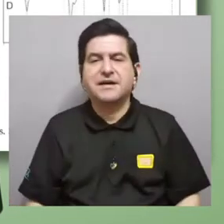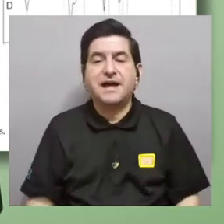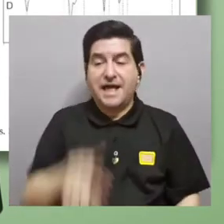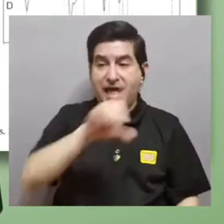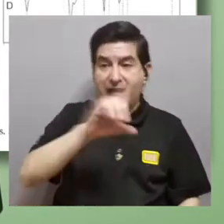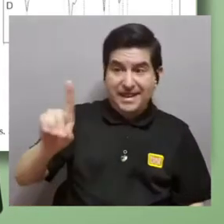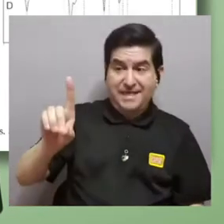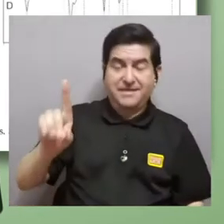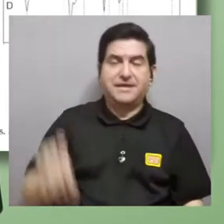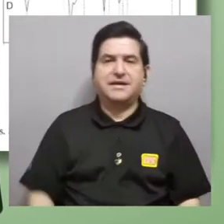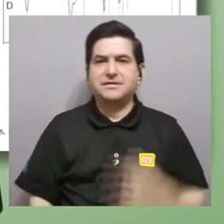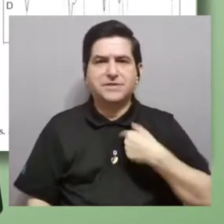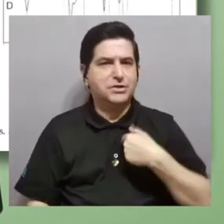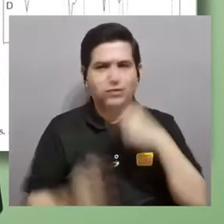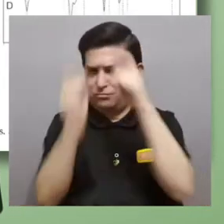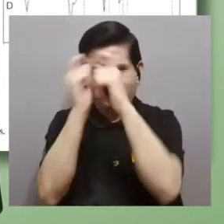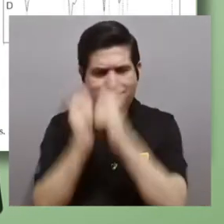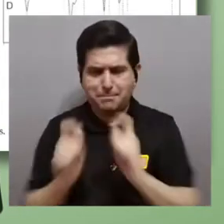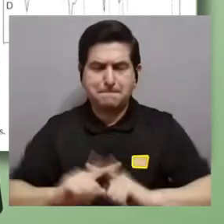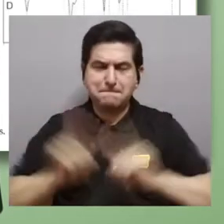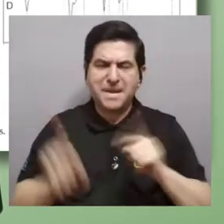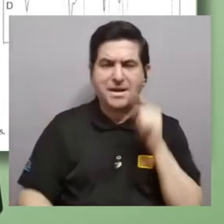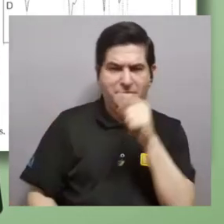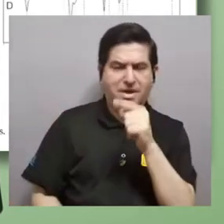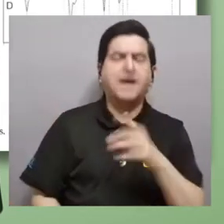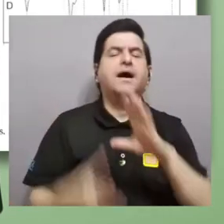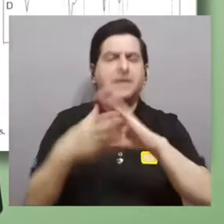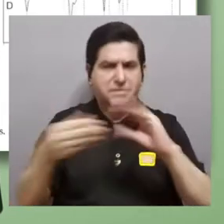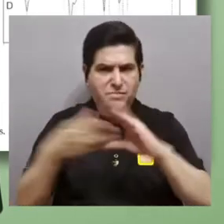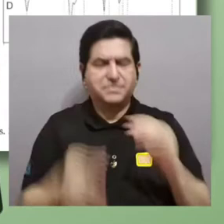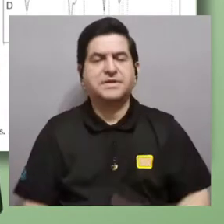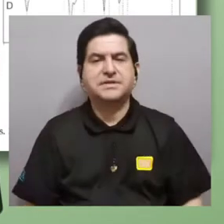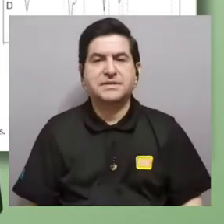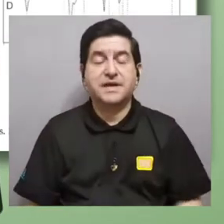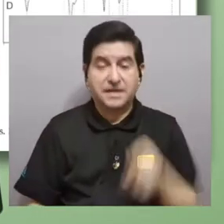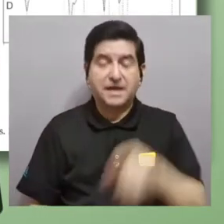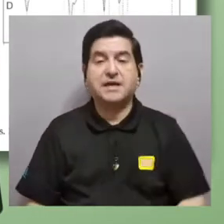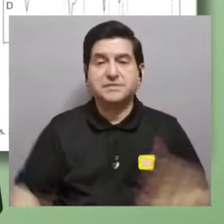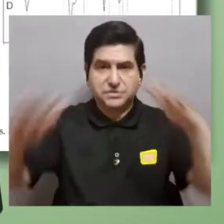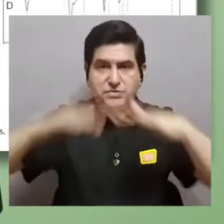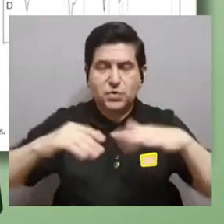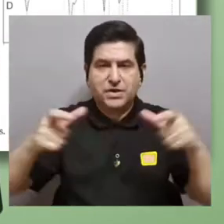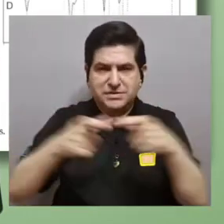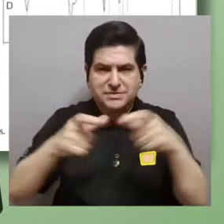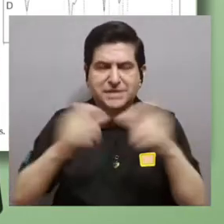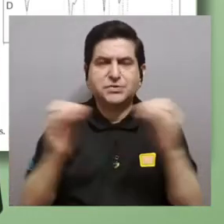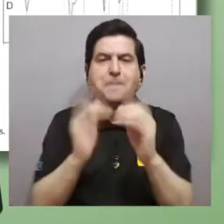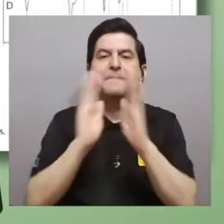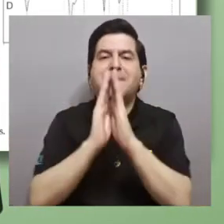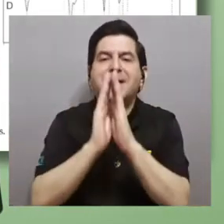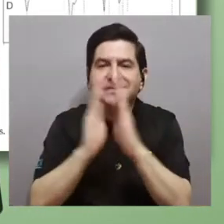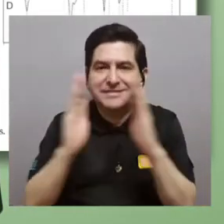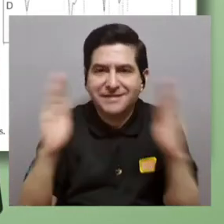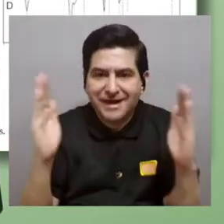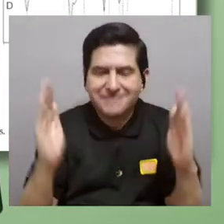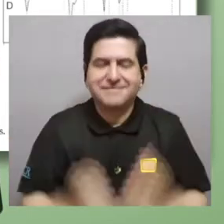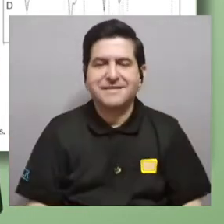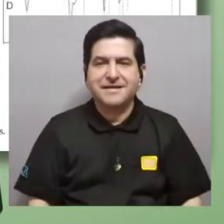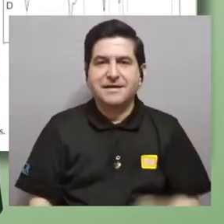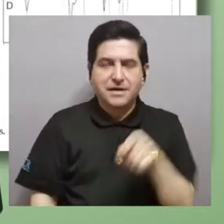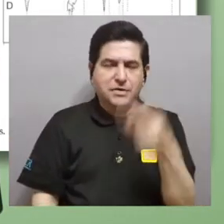Los espectros que ven a la derecha, no voy a entrar en detalles, simplemente sí les voy a comentar, son campos magnéticos ya en equipos grandes.